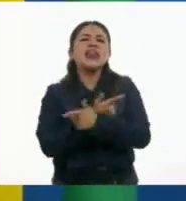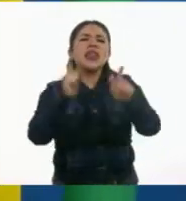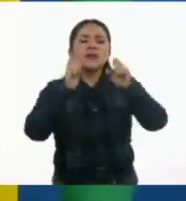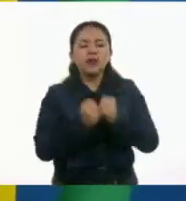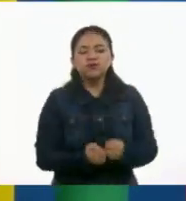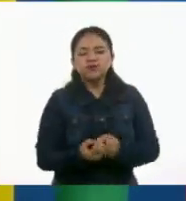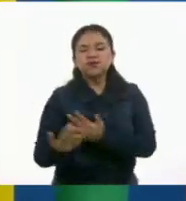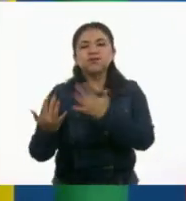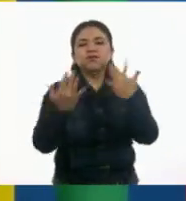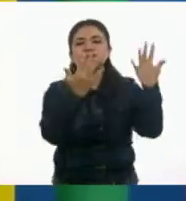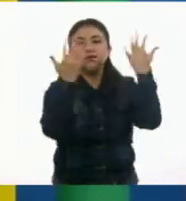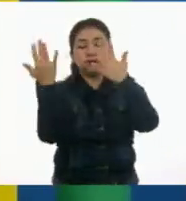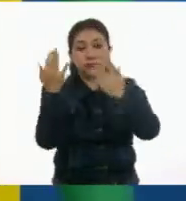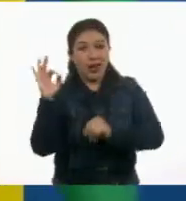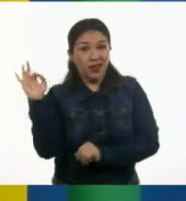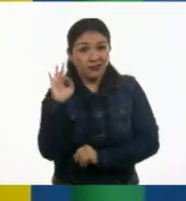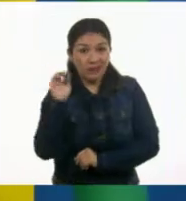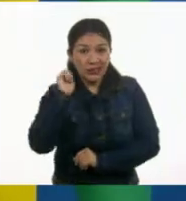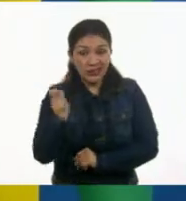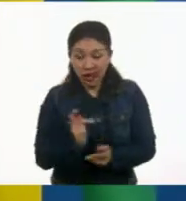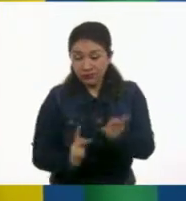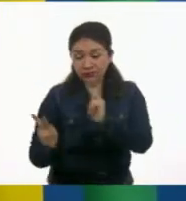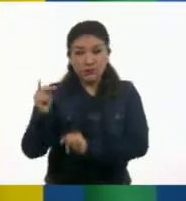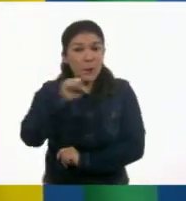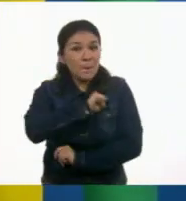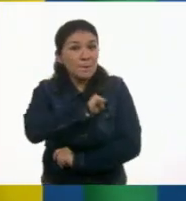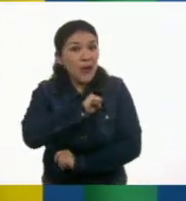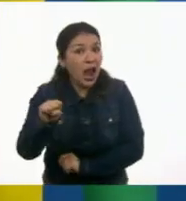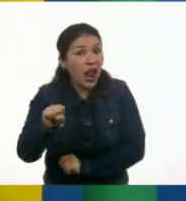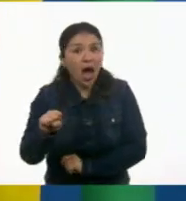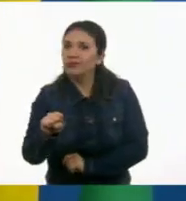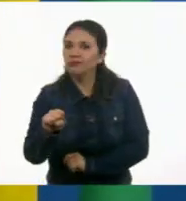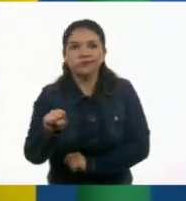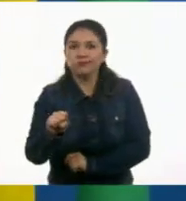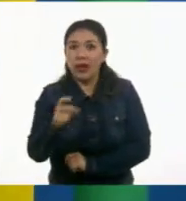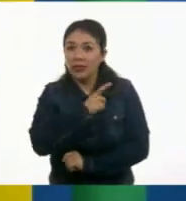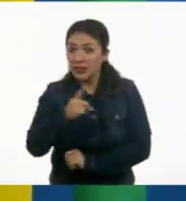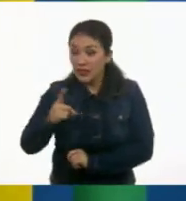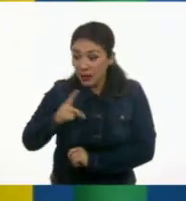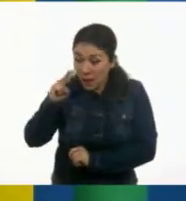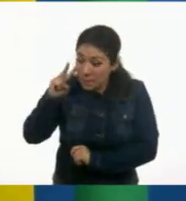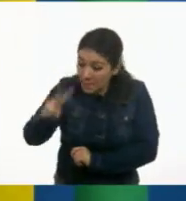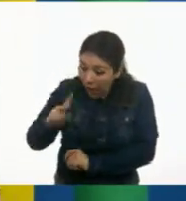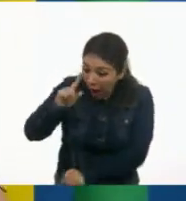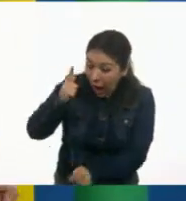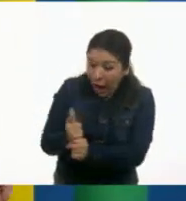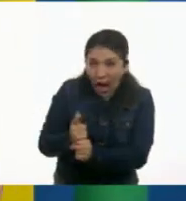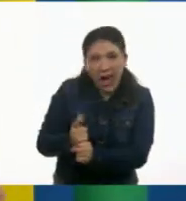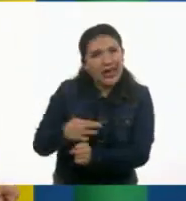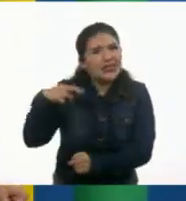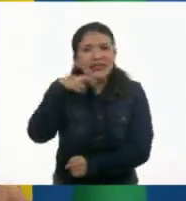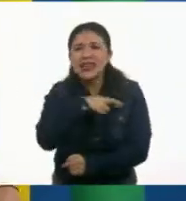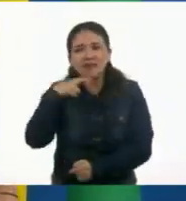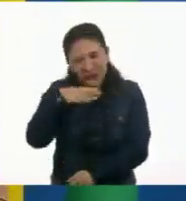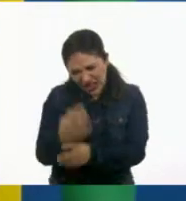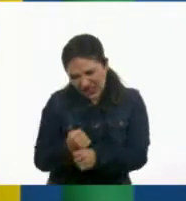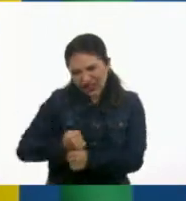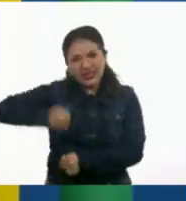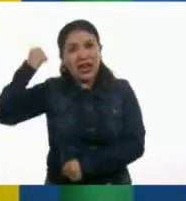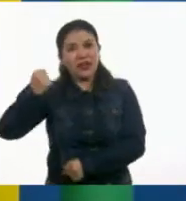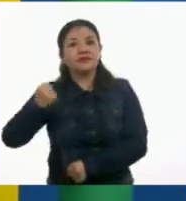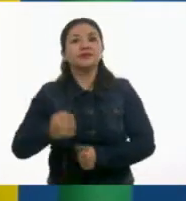ella quiera. Pero si se trata de una planta mala, hay que arrancarla tan pronto como se le